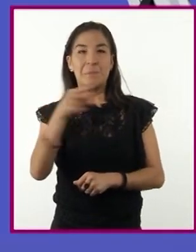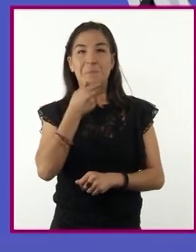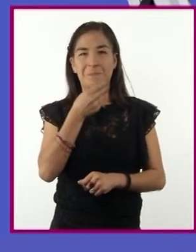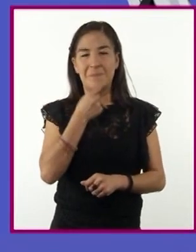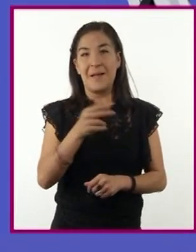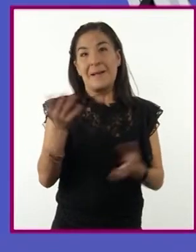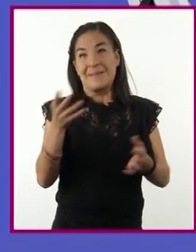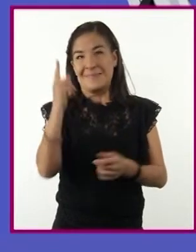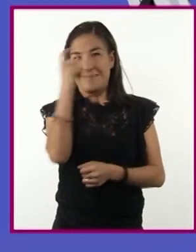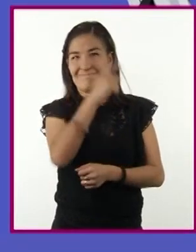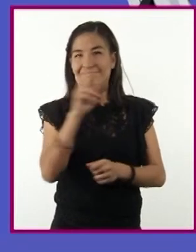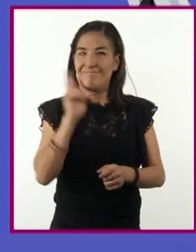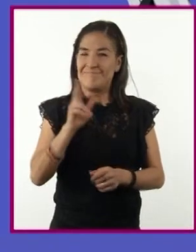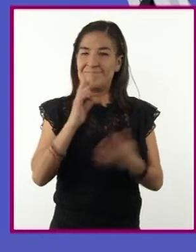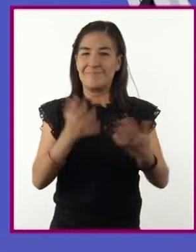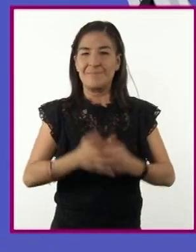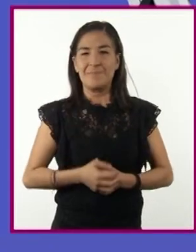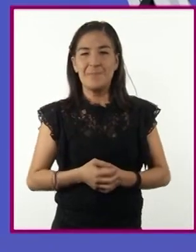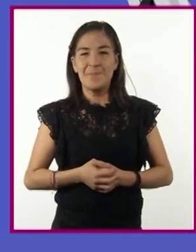tenido dificultad.